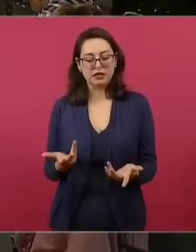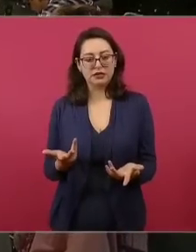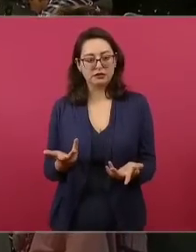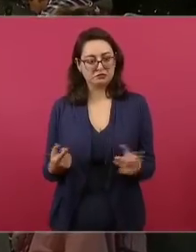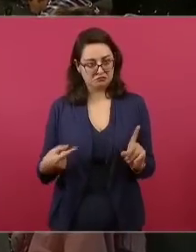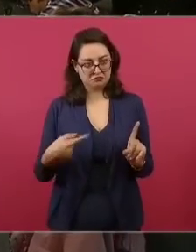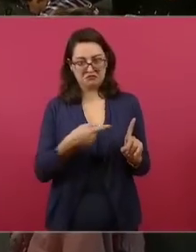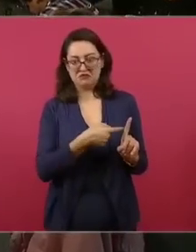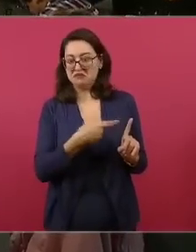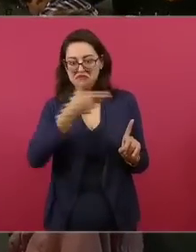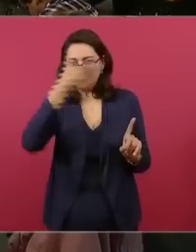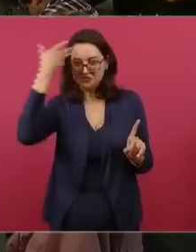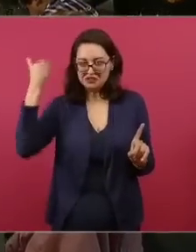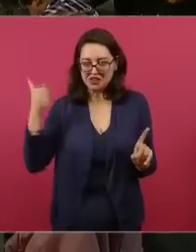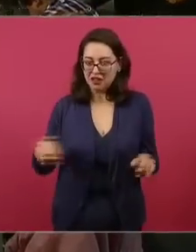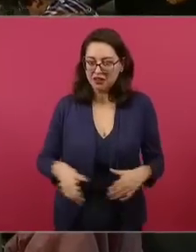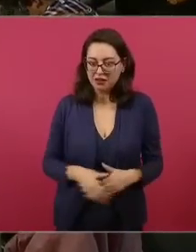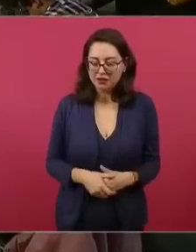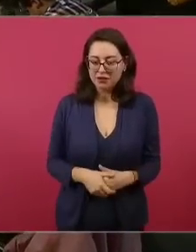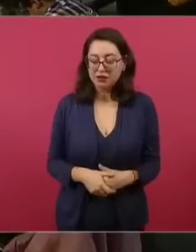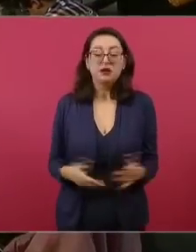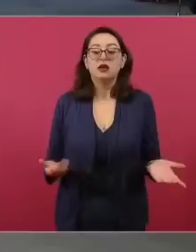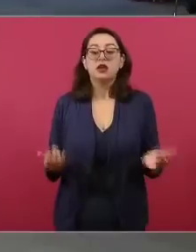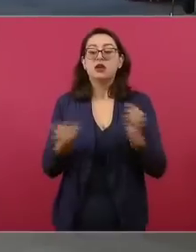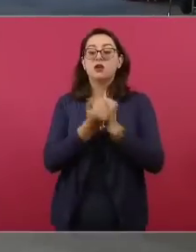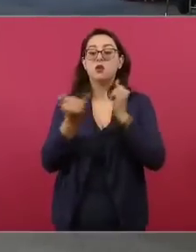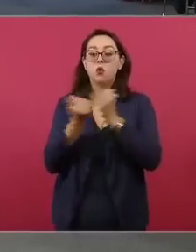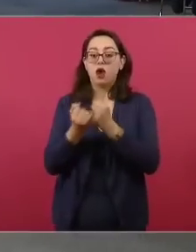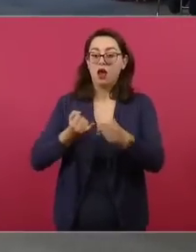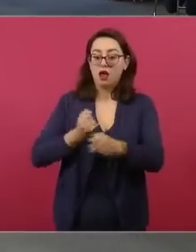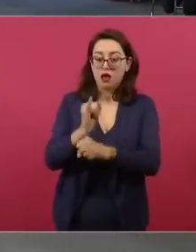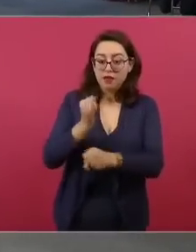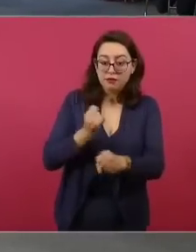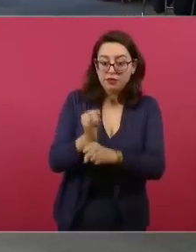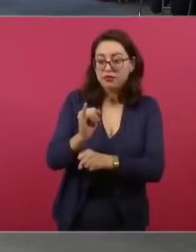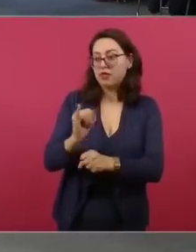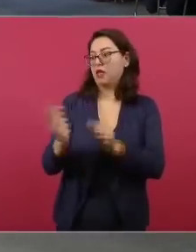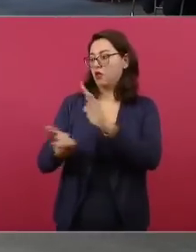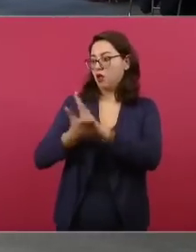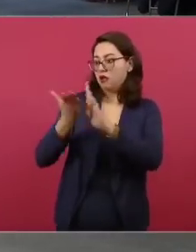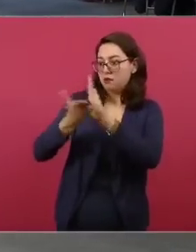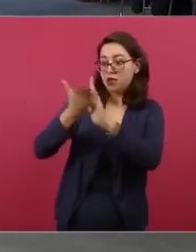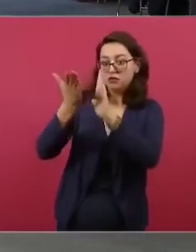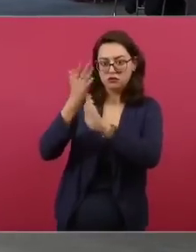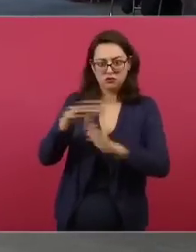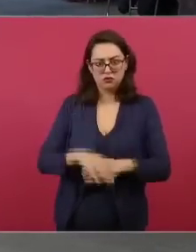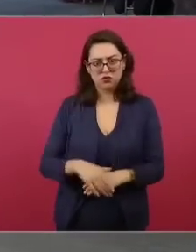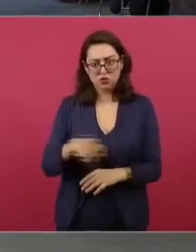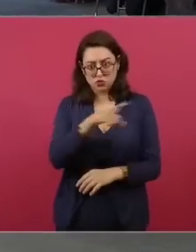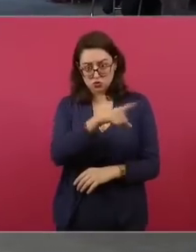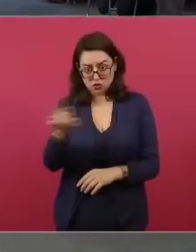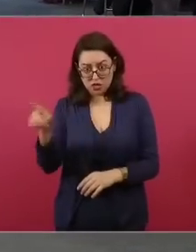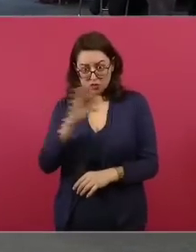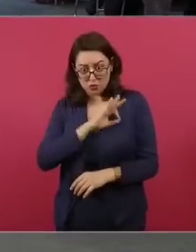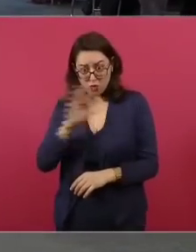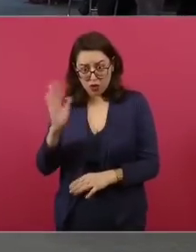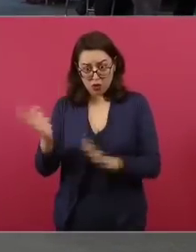una mesa, vamos a hacer una barda. Pues nos cae,